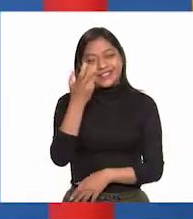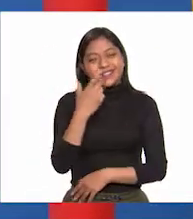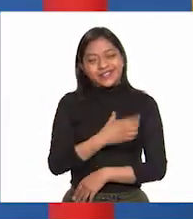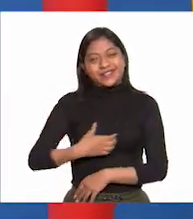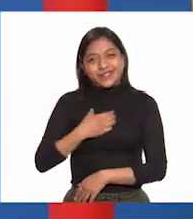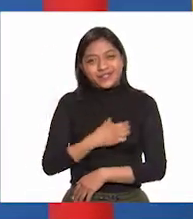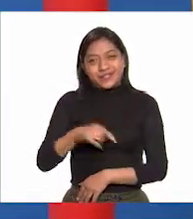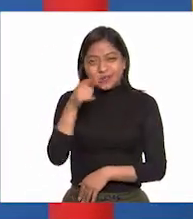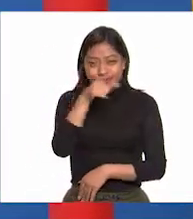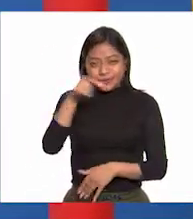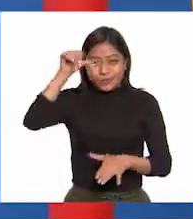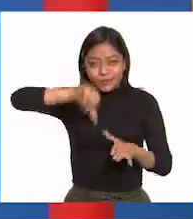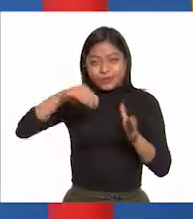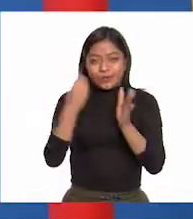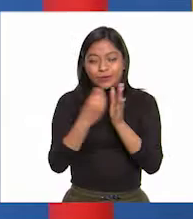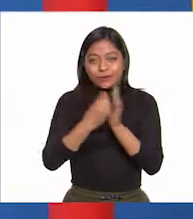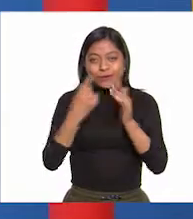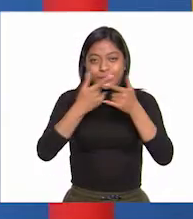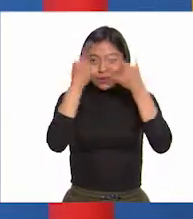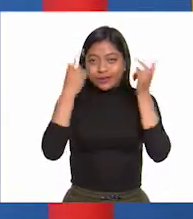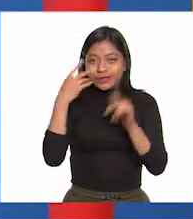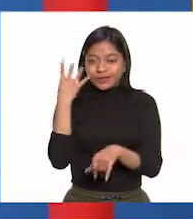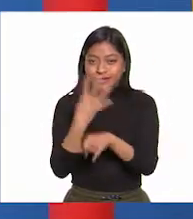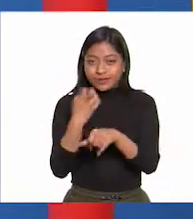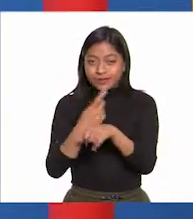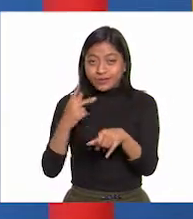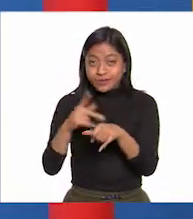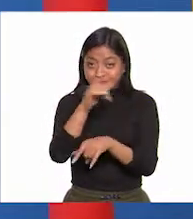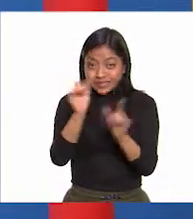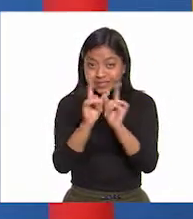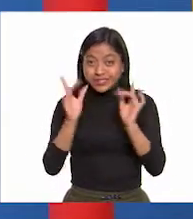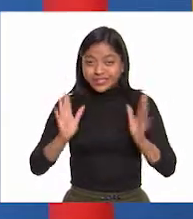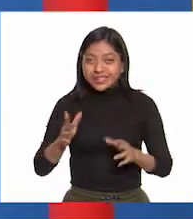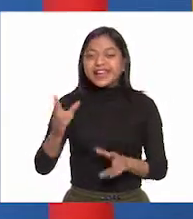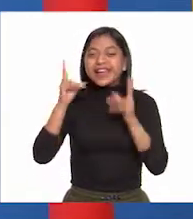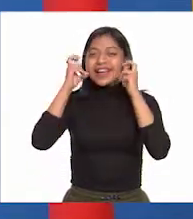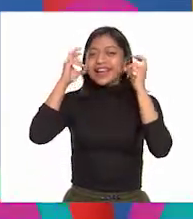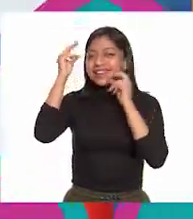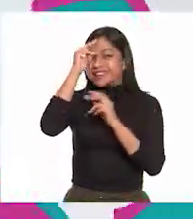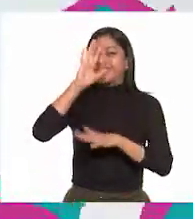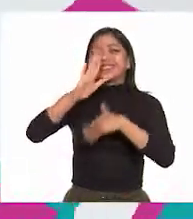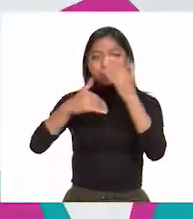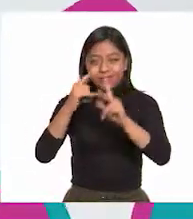de Cuarto Grado. ¿Ya están listos? ¡Vamos con Ajo Listo y comenzamos!